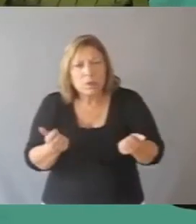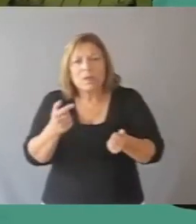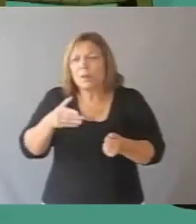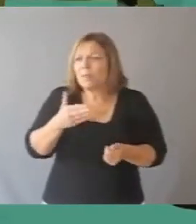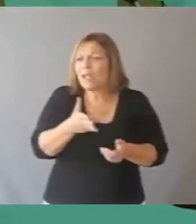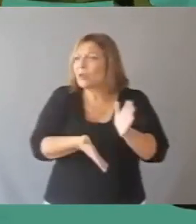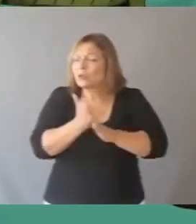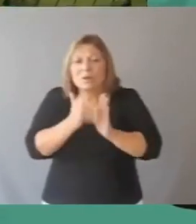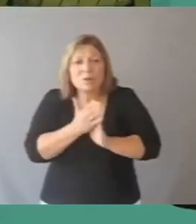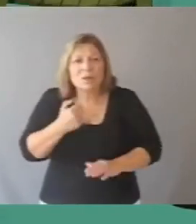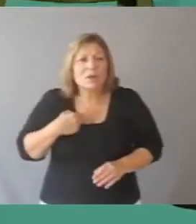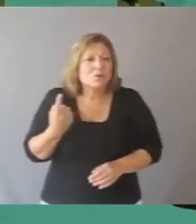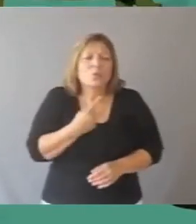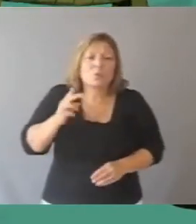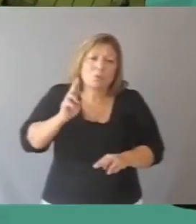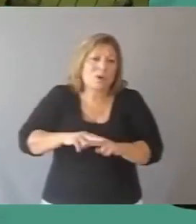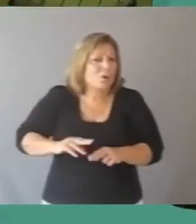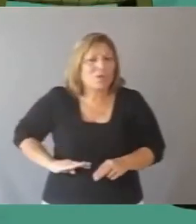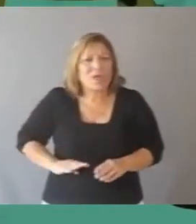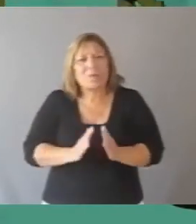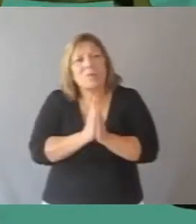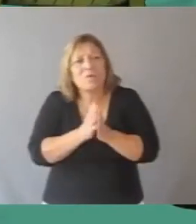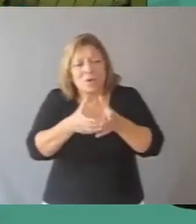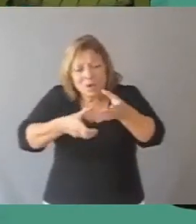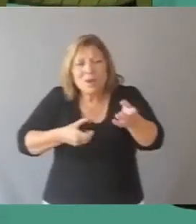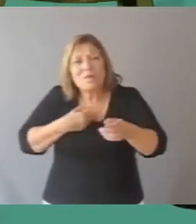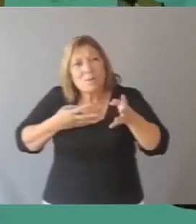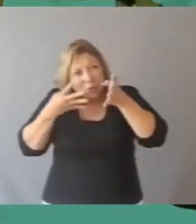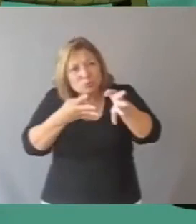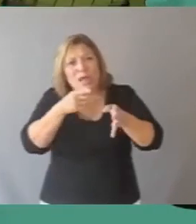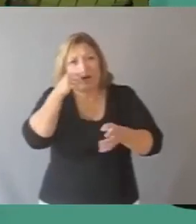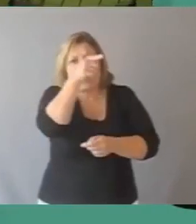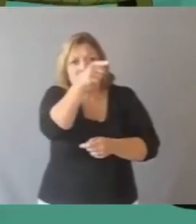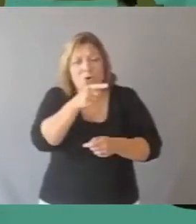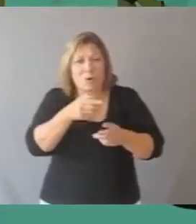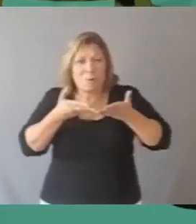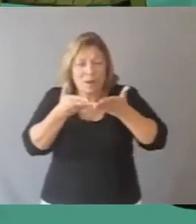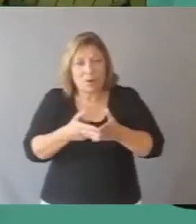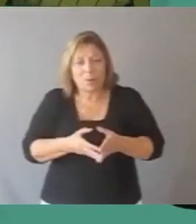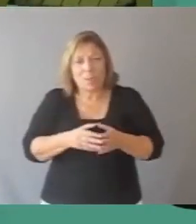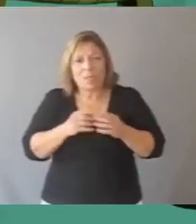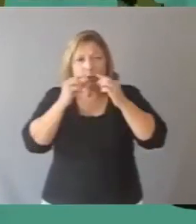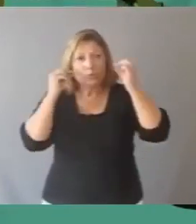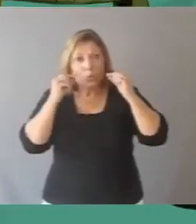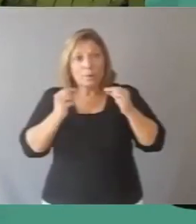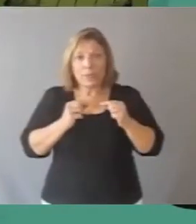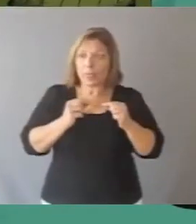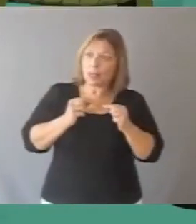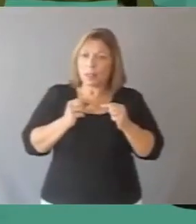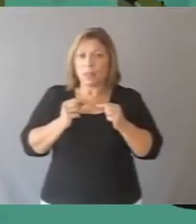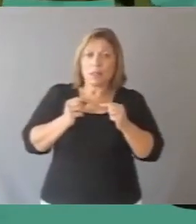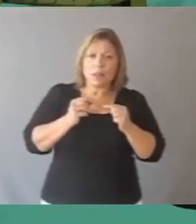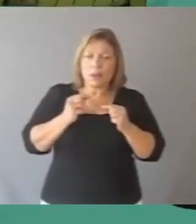Los pescados se han ido y nos moriremos de hambre. Danos el torpedo y lo echaremos a pique a él. El surubí, al oír esto,